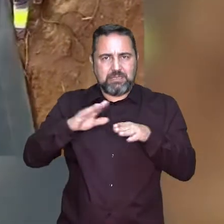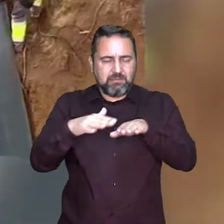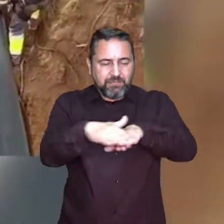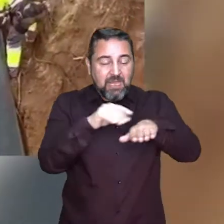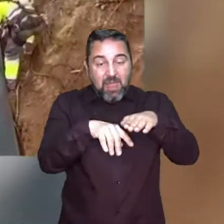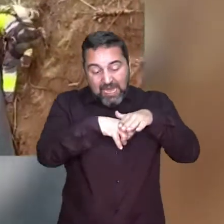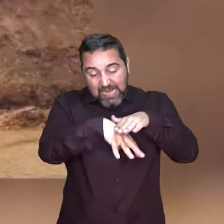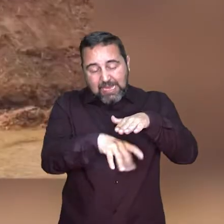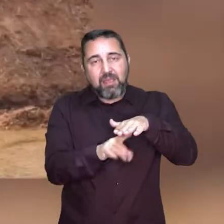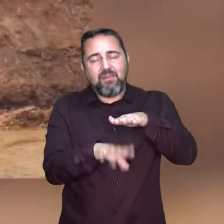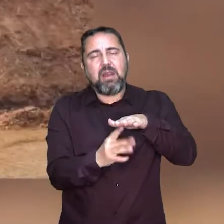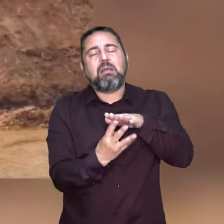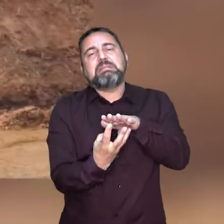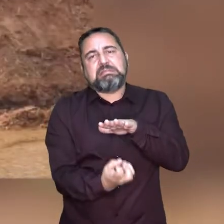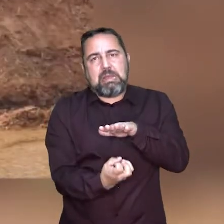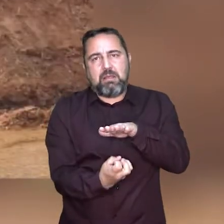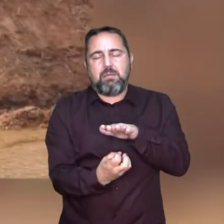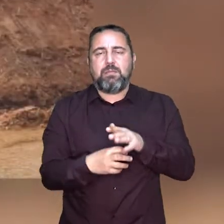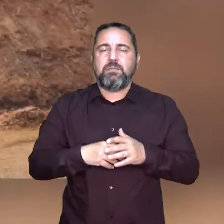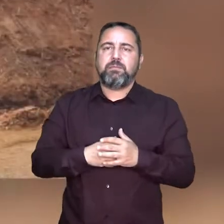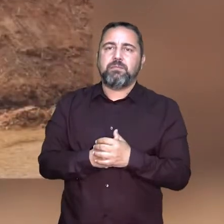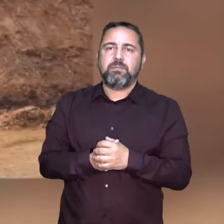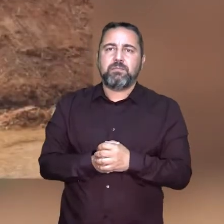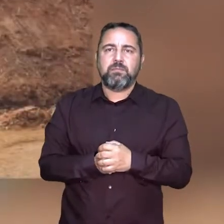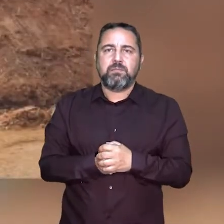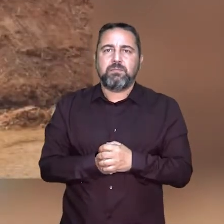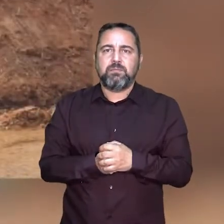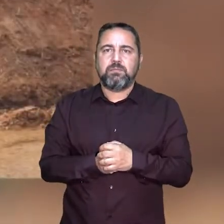durante al menos 18 meses, va a conseguir el agotamiento real de la raíz.